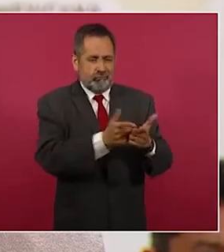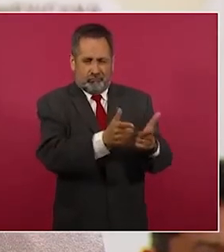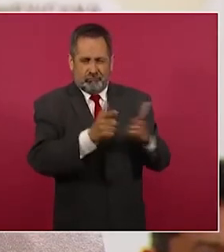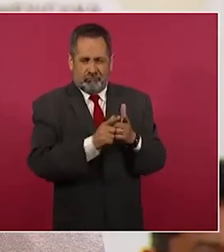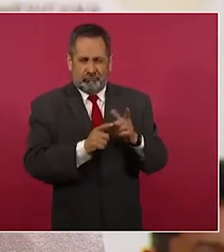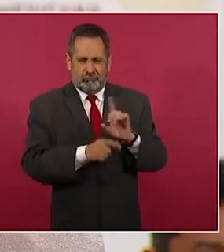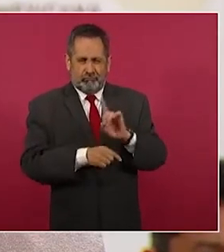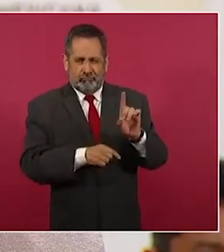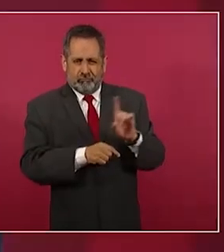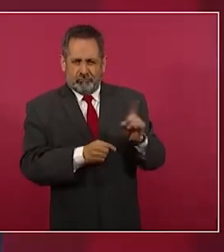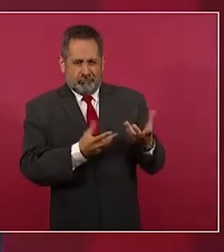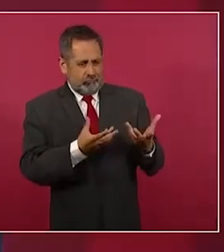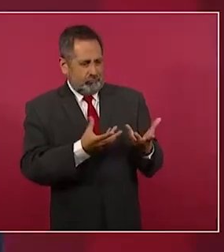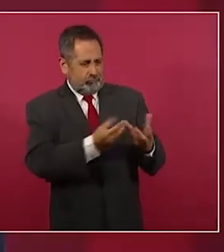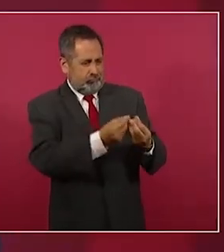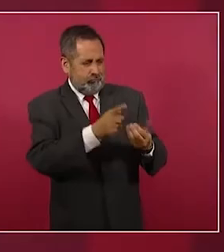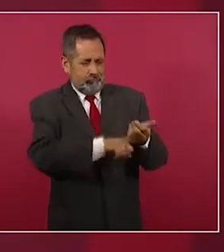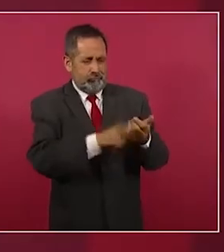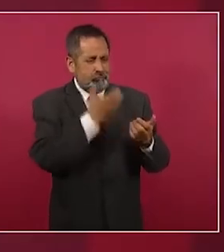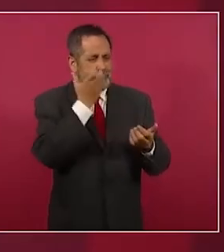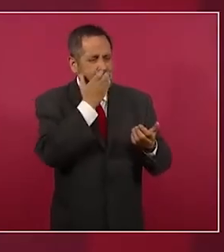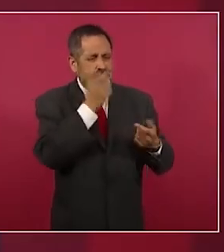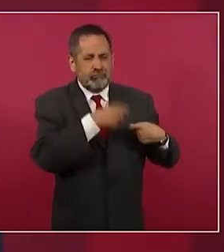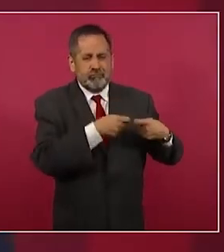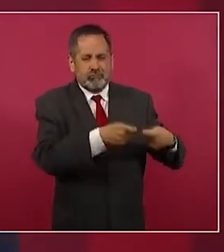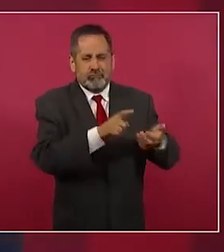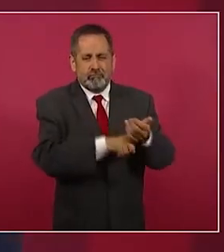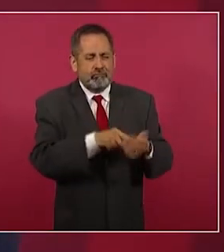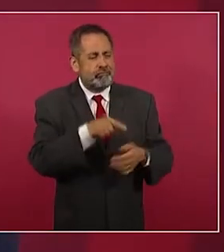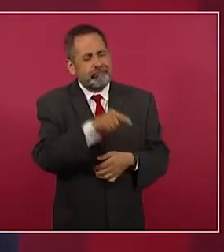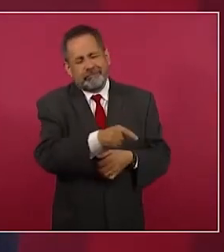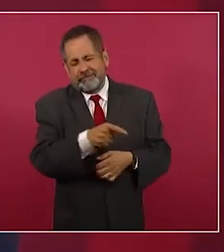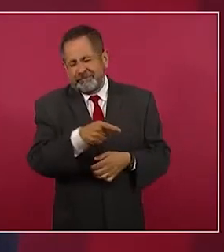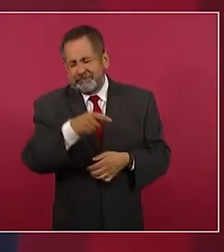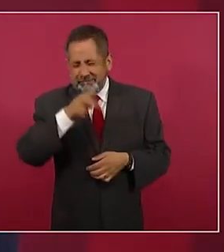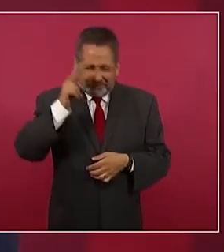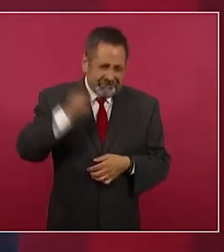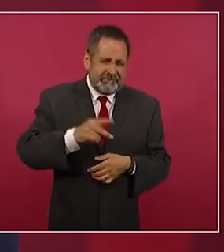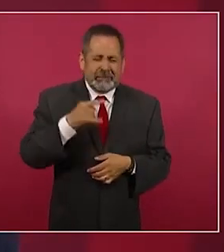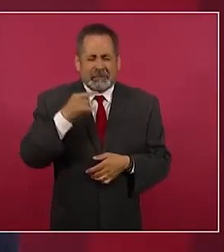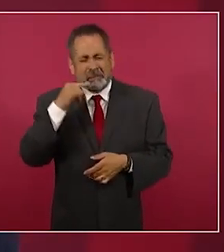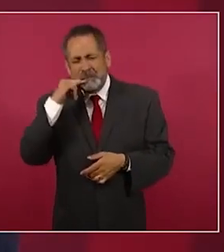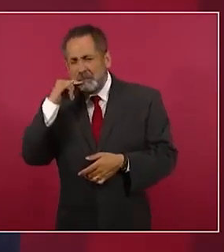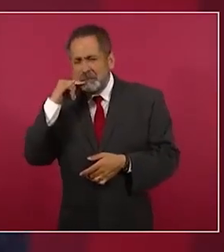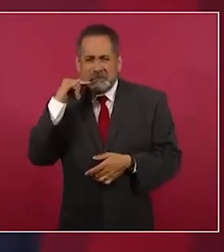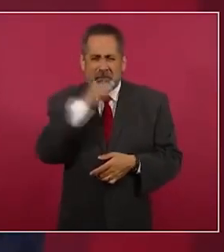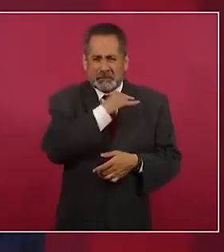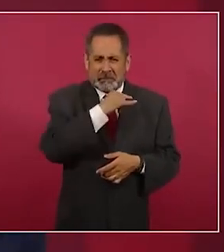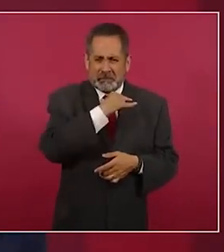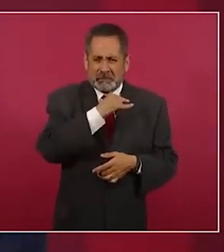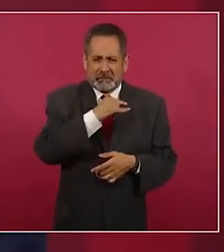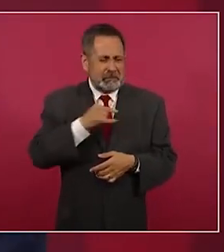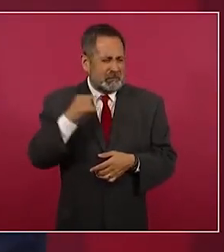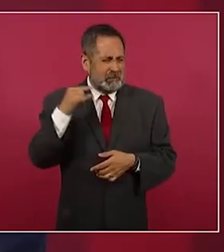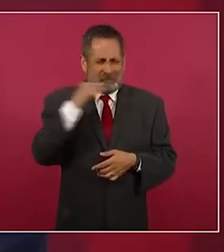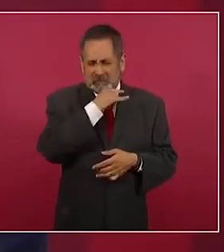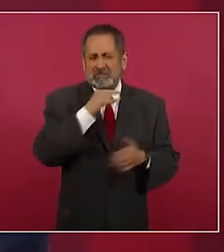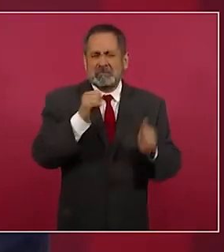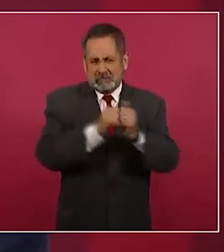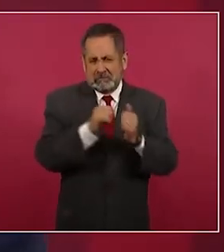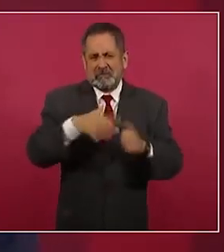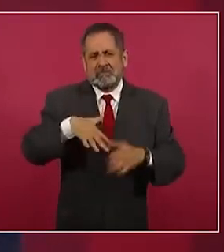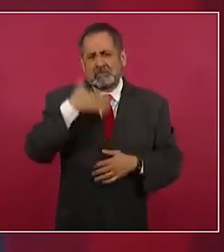y del conservadurismo es la hipocresía y, desde luego, la corrupción,